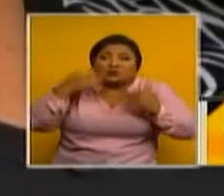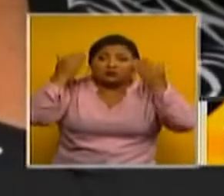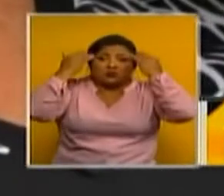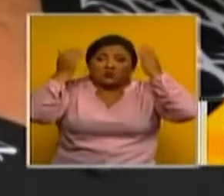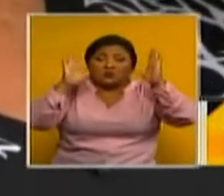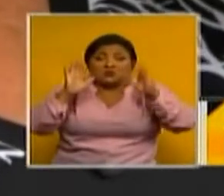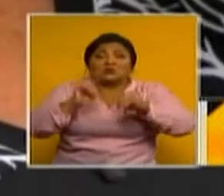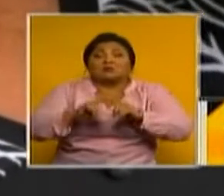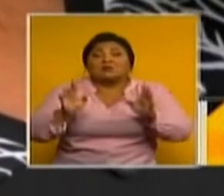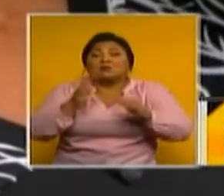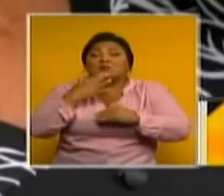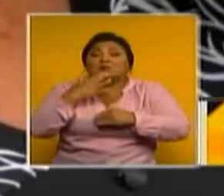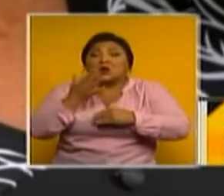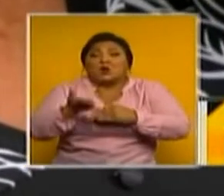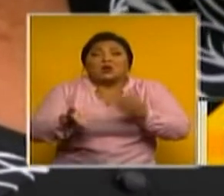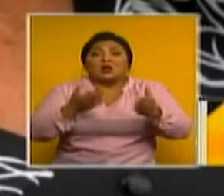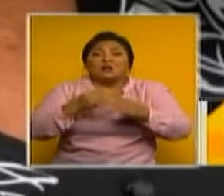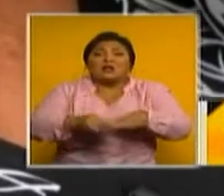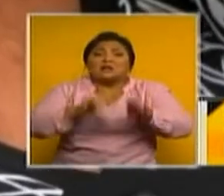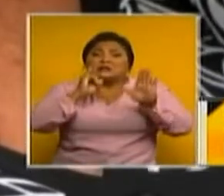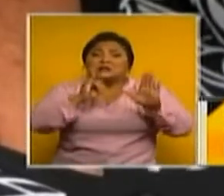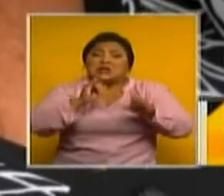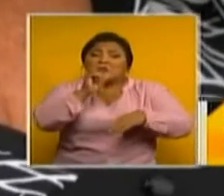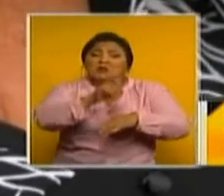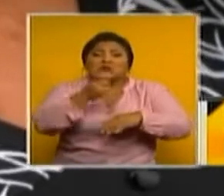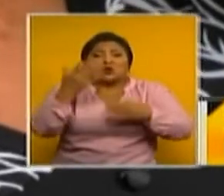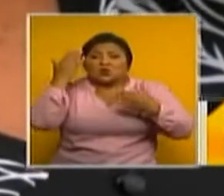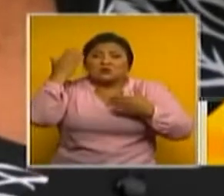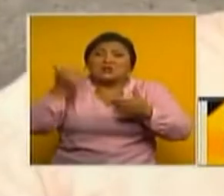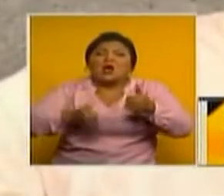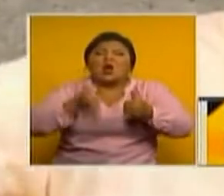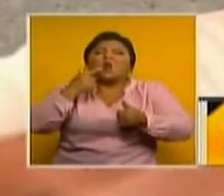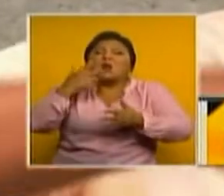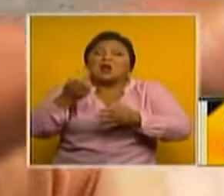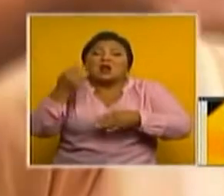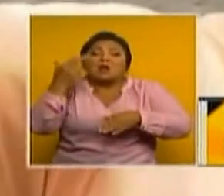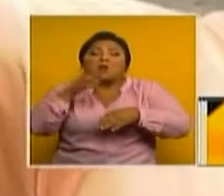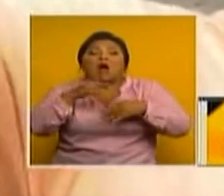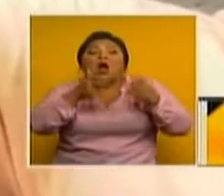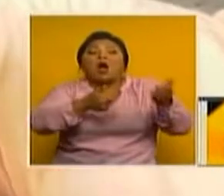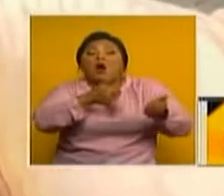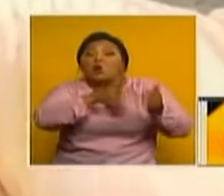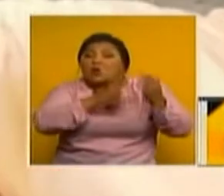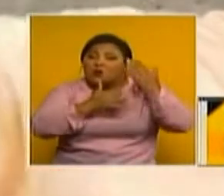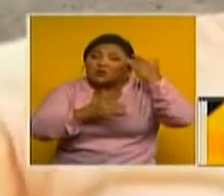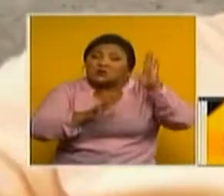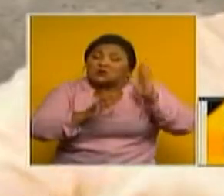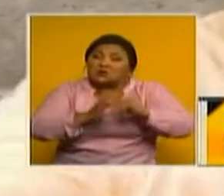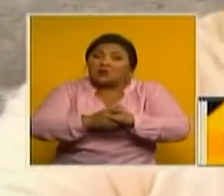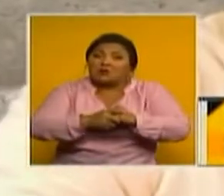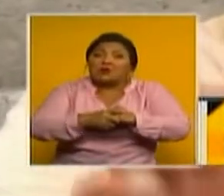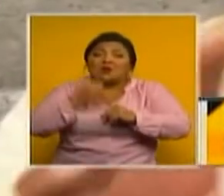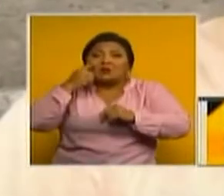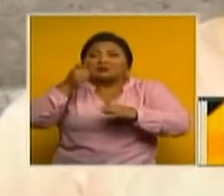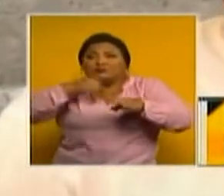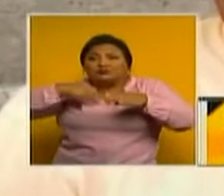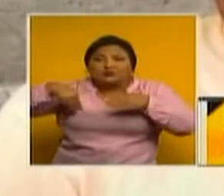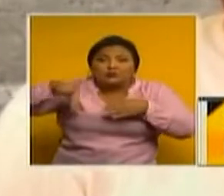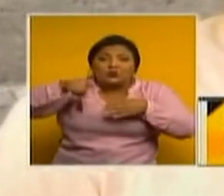Claro que sí, porque habían a ver seis muchachos, no se sabe a cuál de ellos que es. Dieron la vuelta así, y en la otra vuelta,